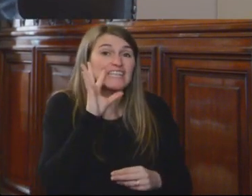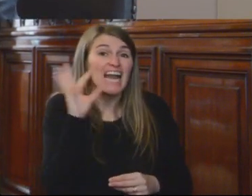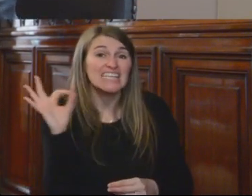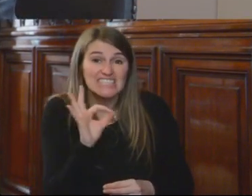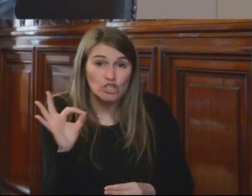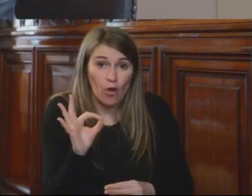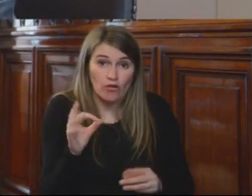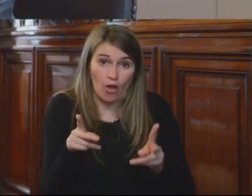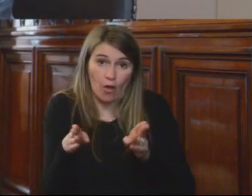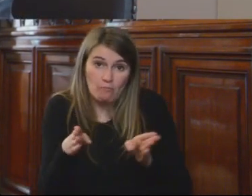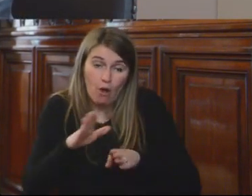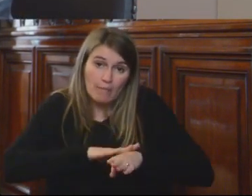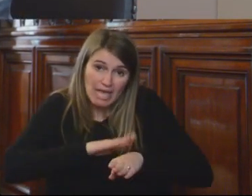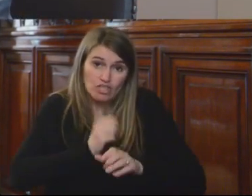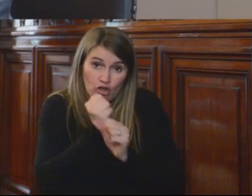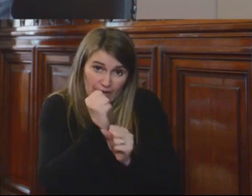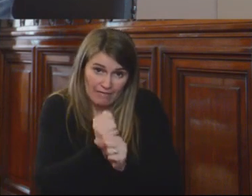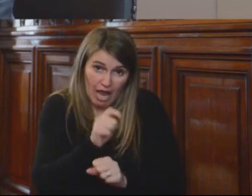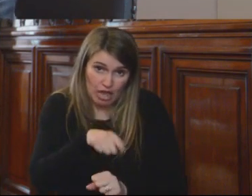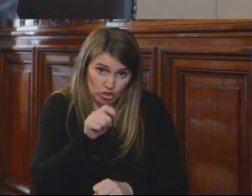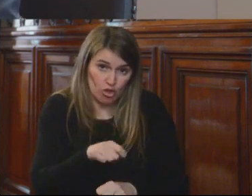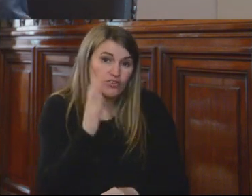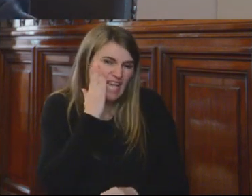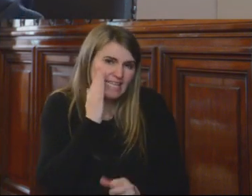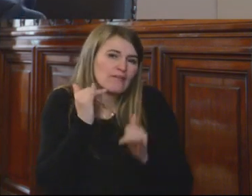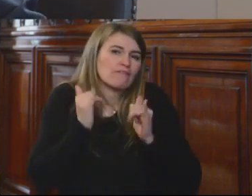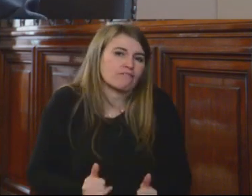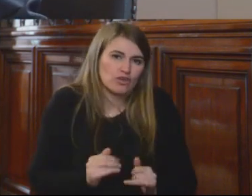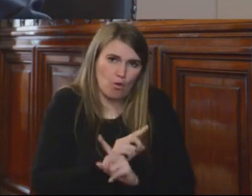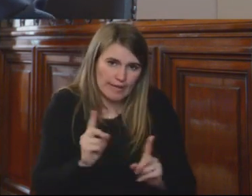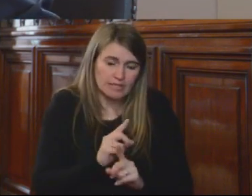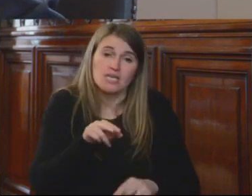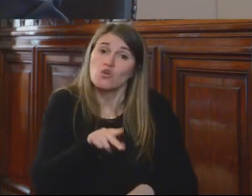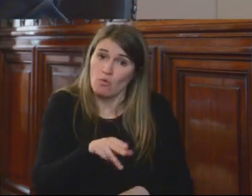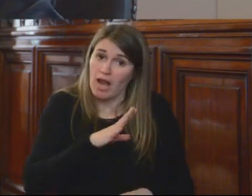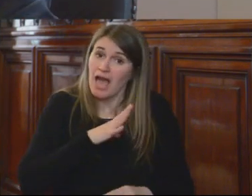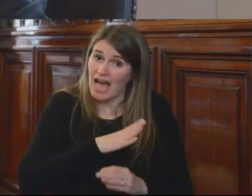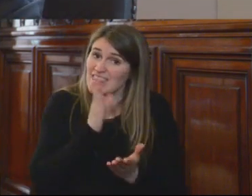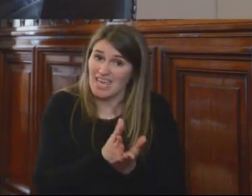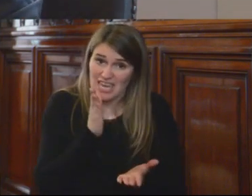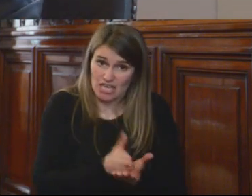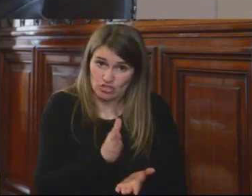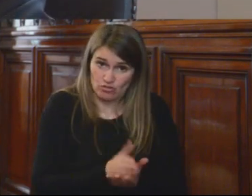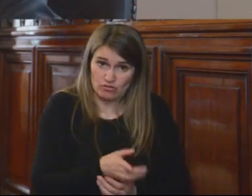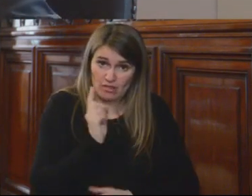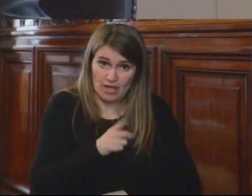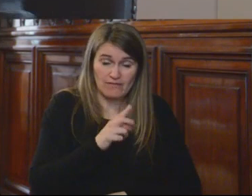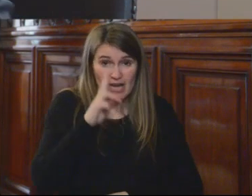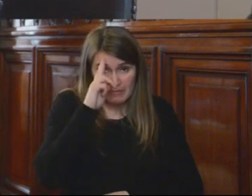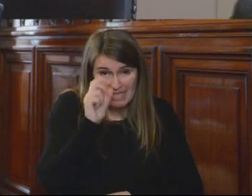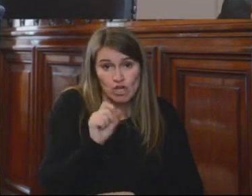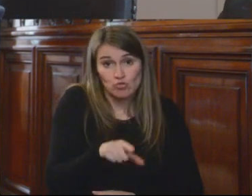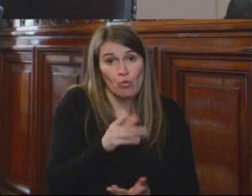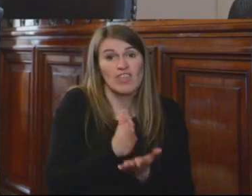encontrarse algunos jueces, juezas, también tienen ciertos derechos que deben ser salvaguardados con el